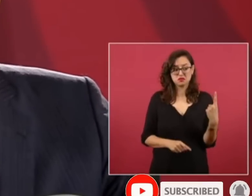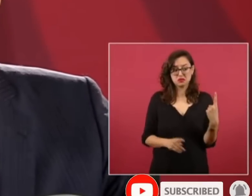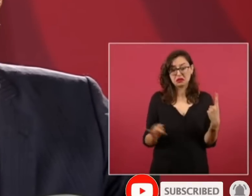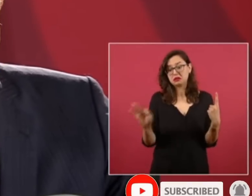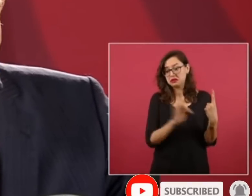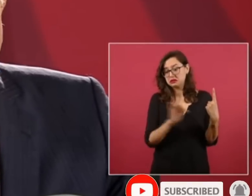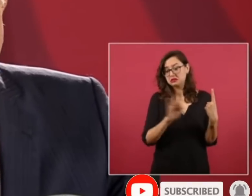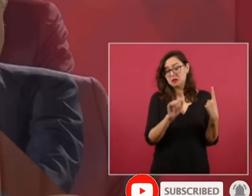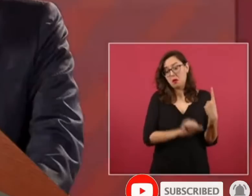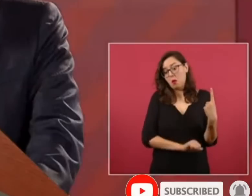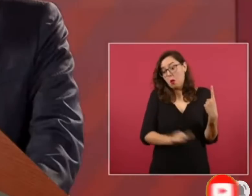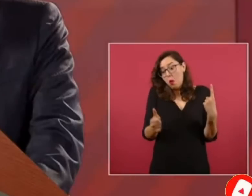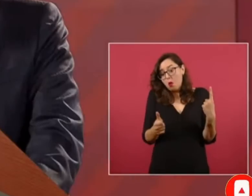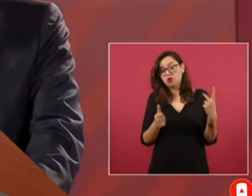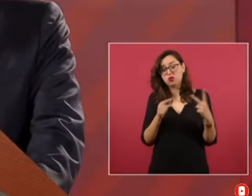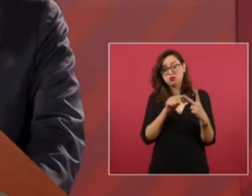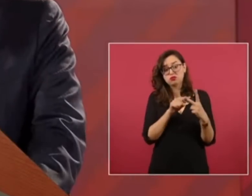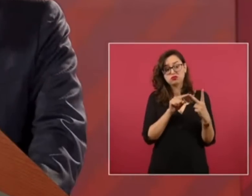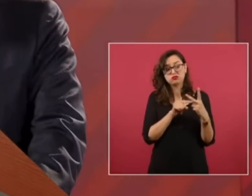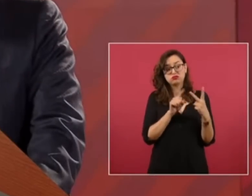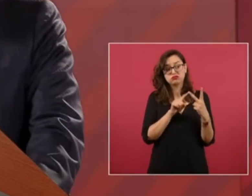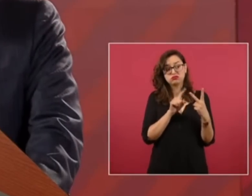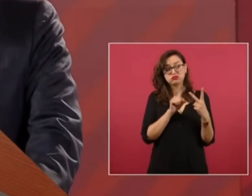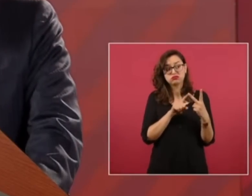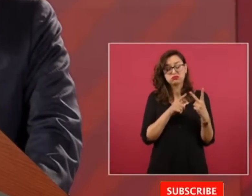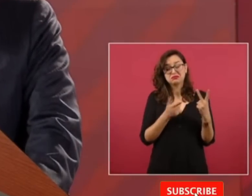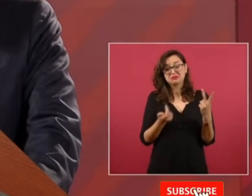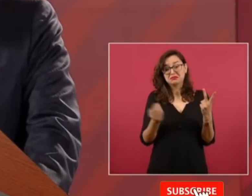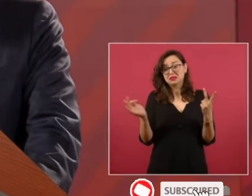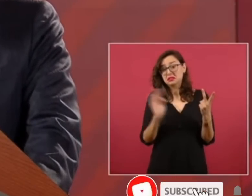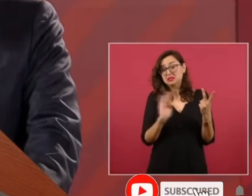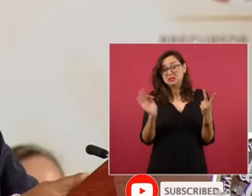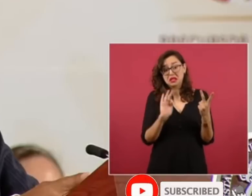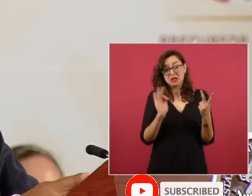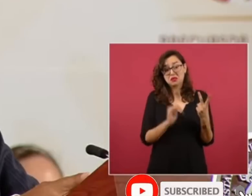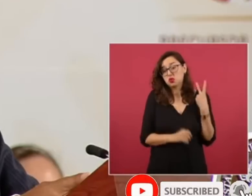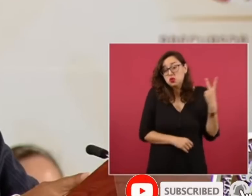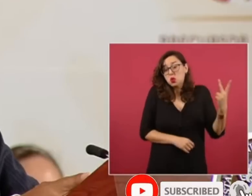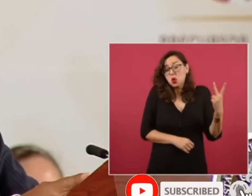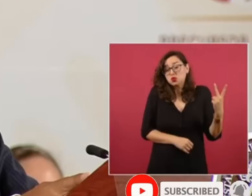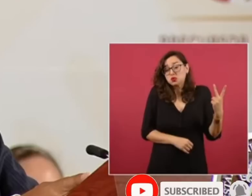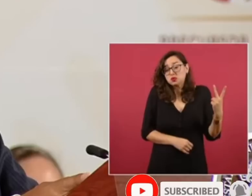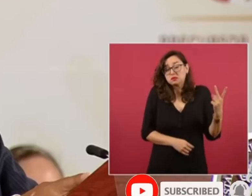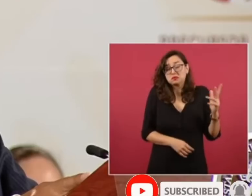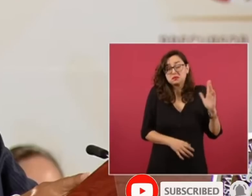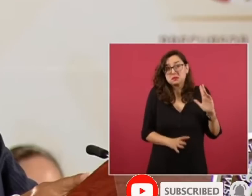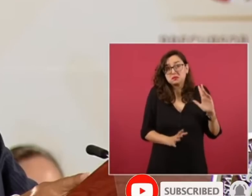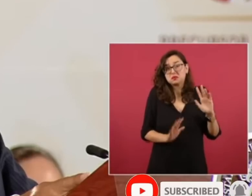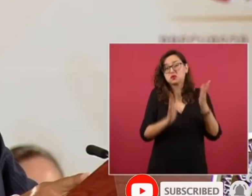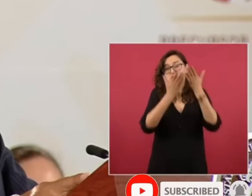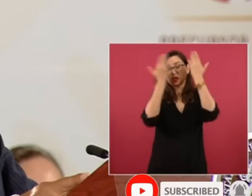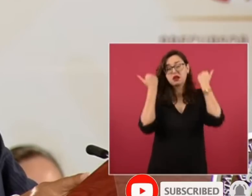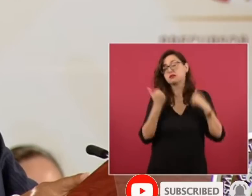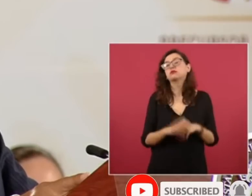o gobierno, también, pero nosotros constantemente estamos